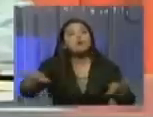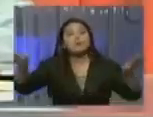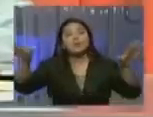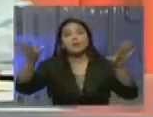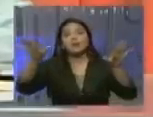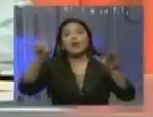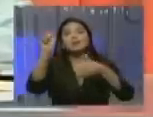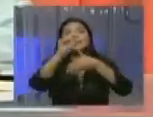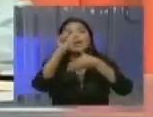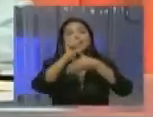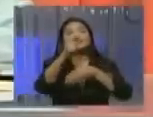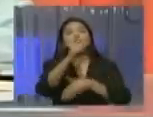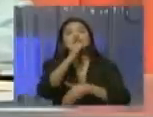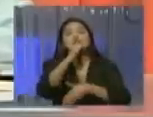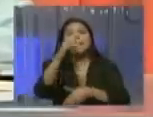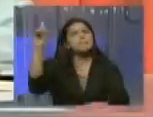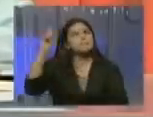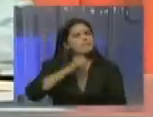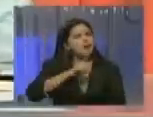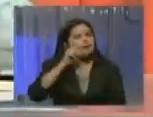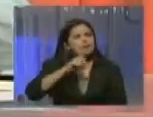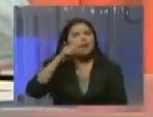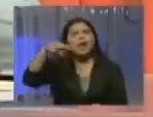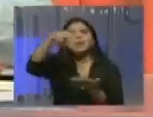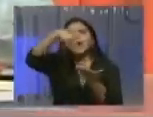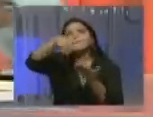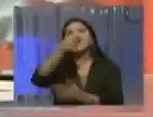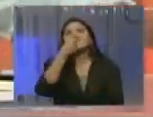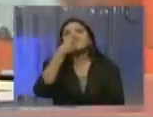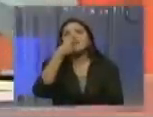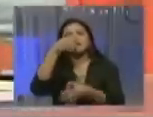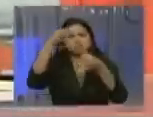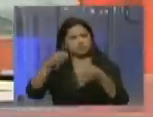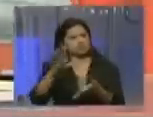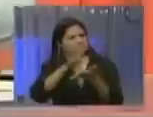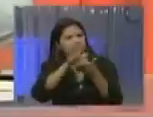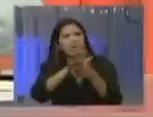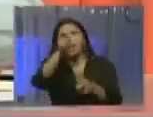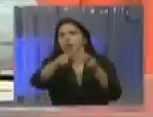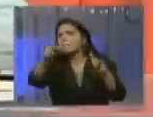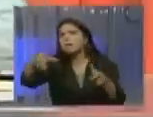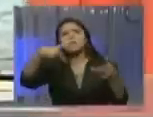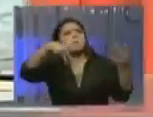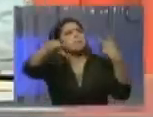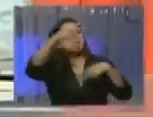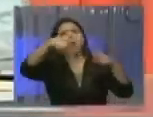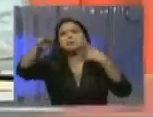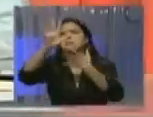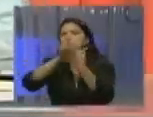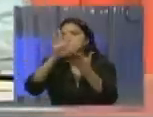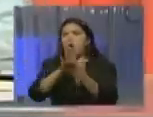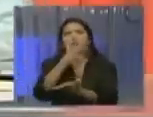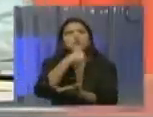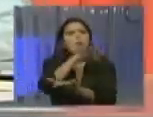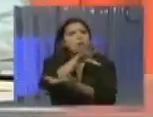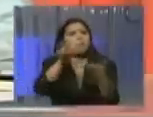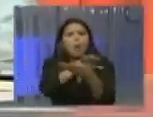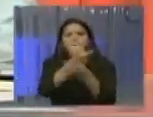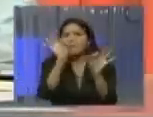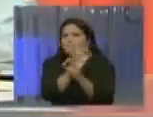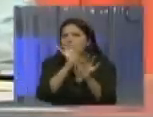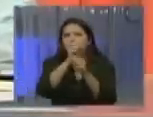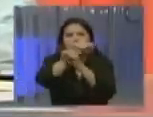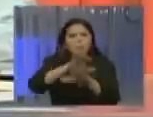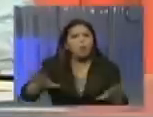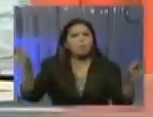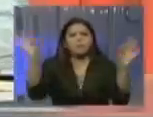Telesur que era mentira, que la plaza verde estaba intacta, que la gente andaba por ahí paseando y que no había habido masacre ni